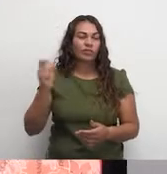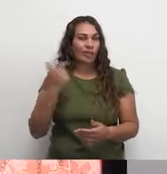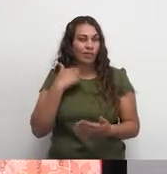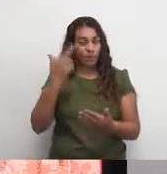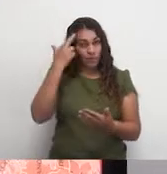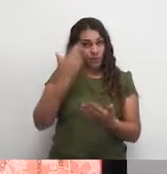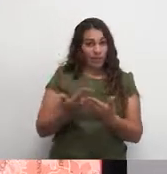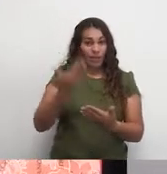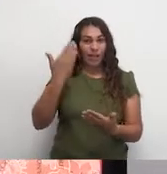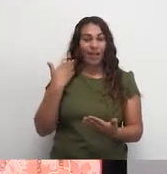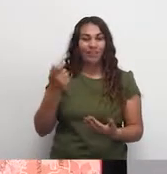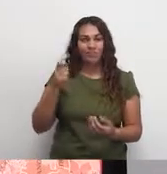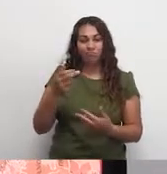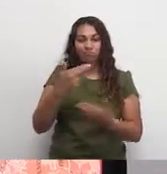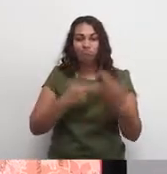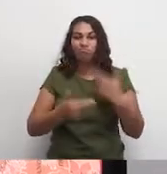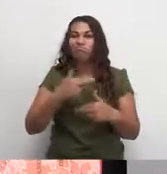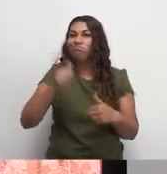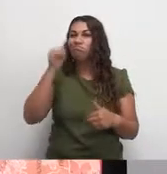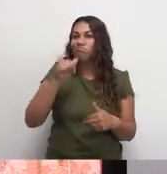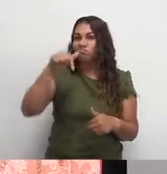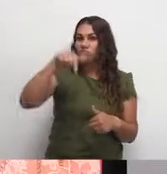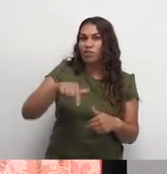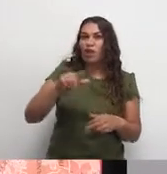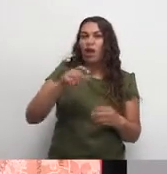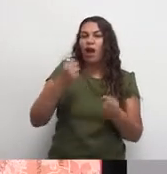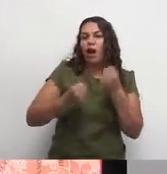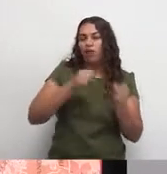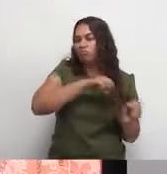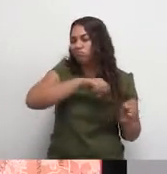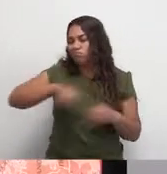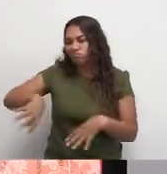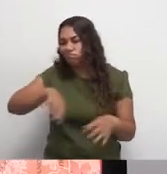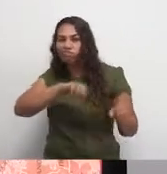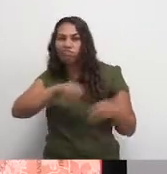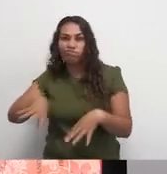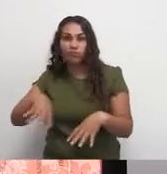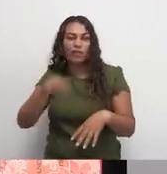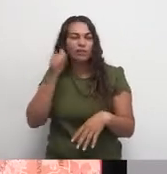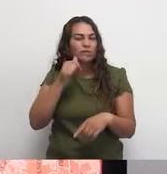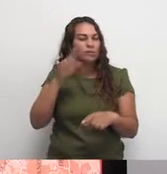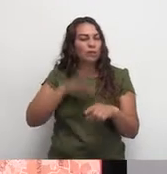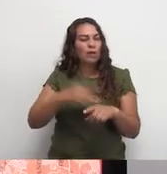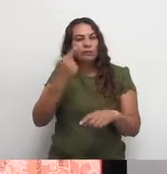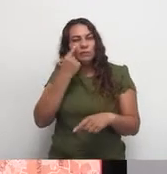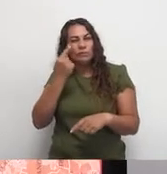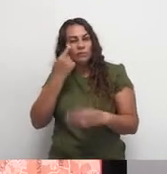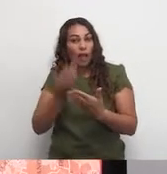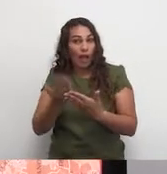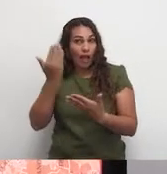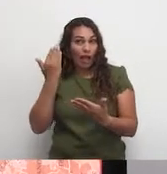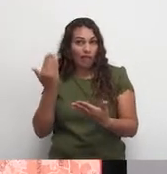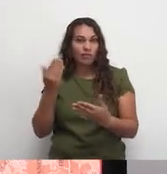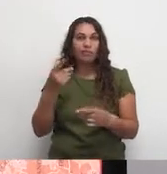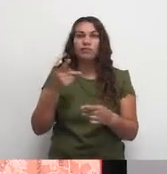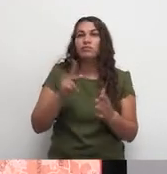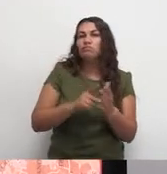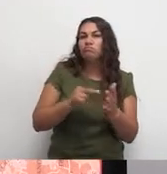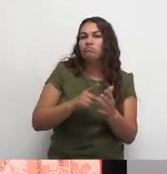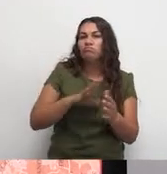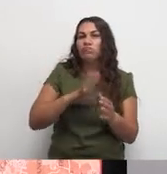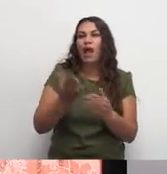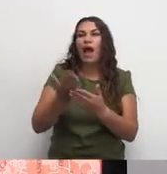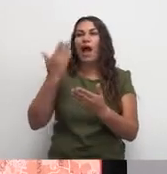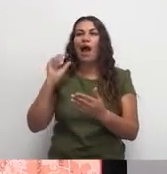antes, los vehículos recuperados eran vehículos abandonados. La particularidad de estos vehículos abandonados es que en